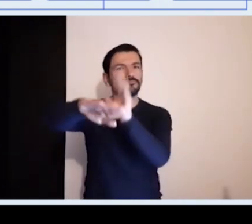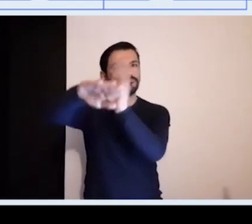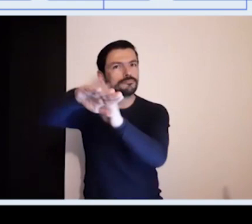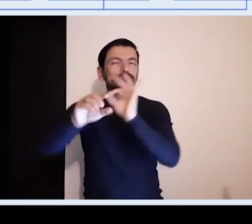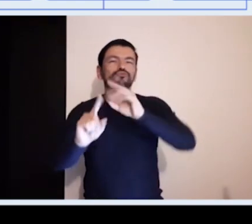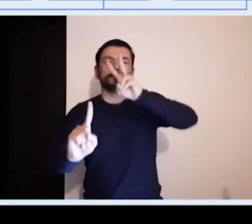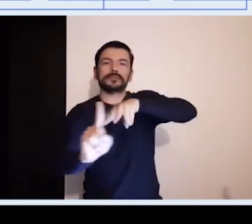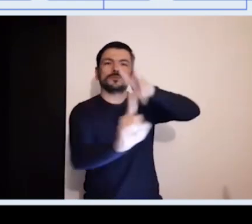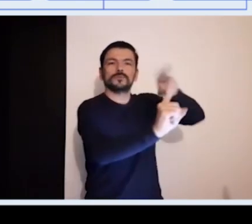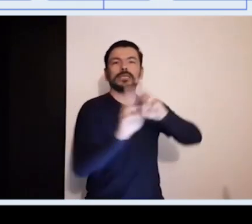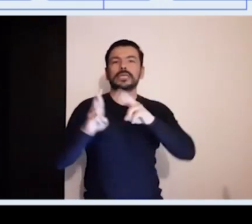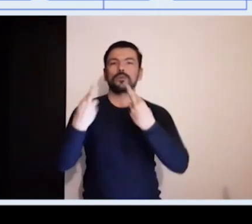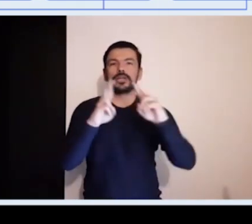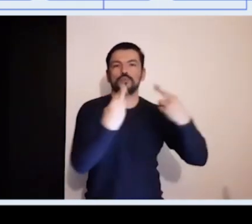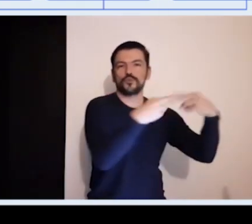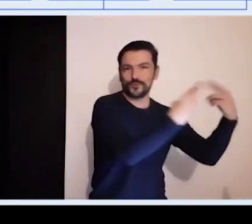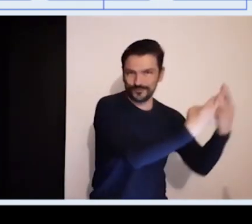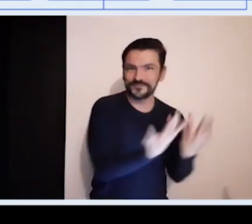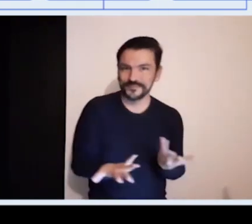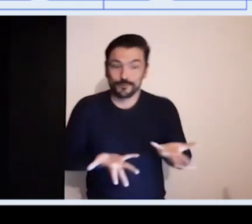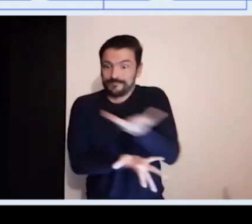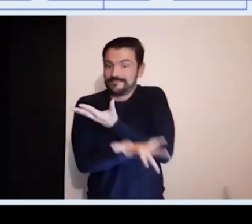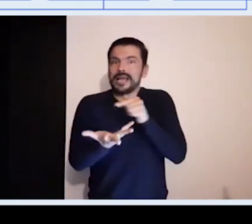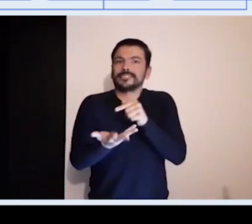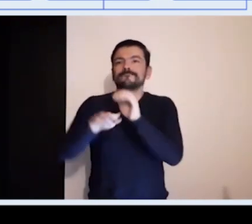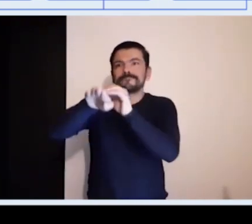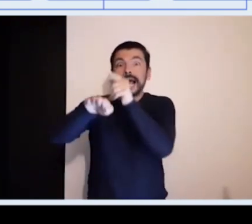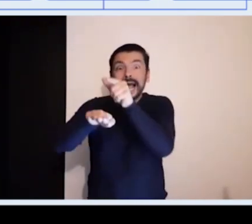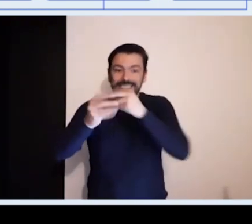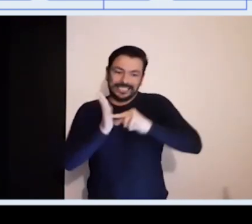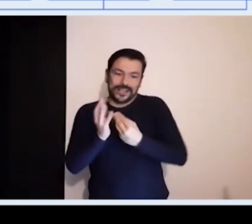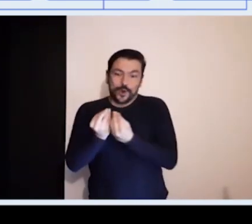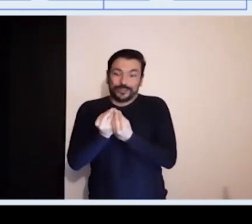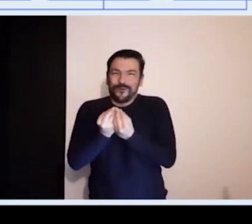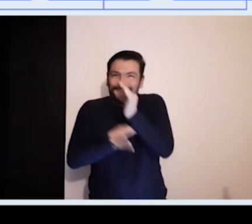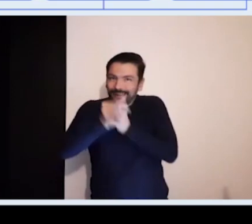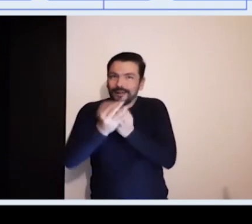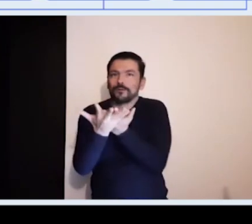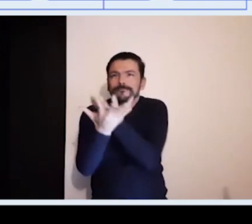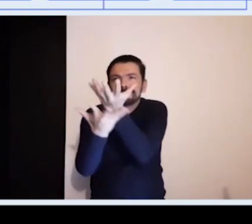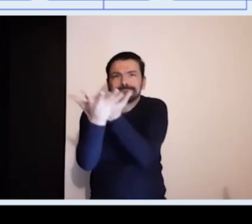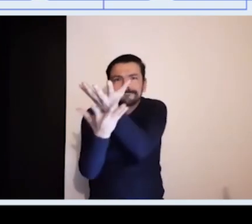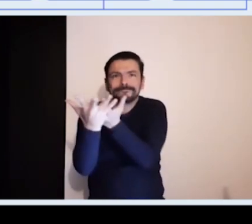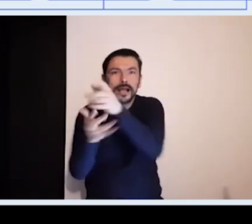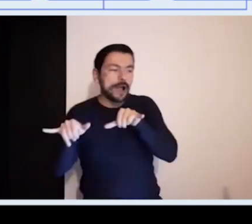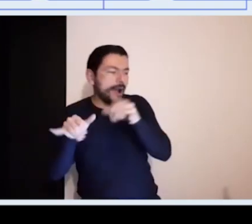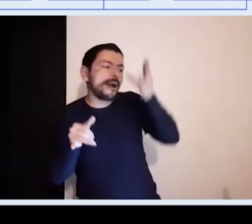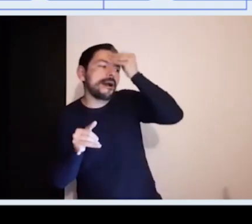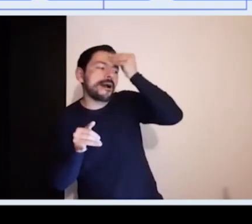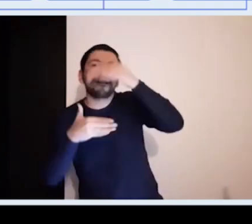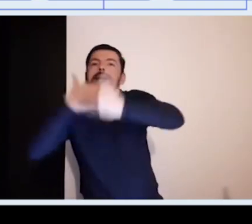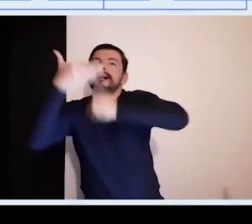las voces y las opiniones de la sociedad en general para llevarlas a discusión y así poder responder